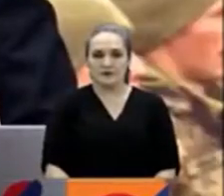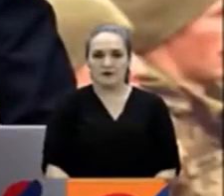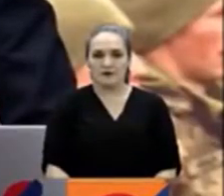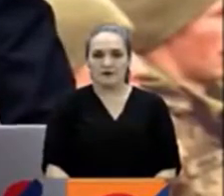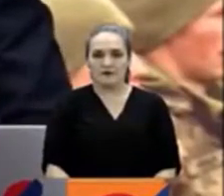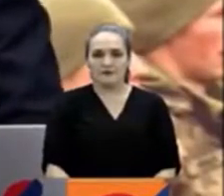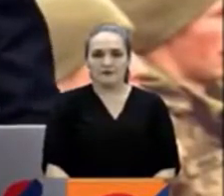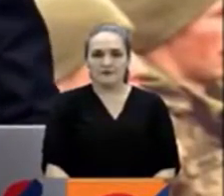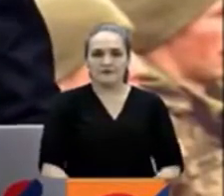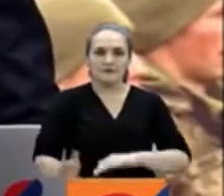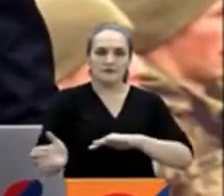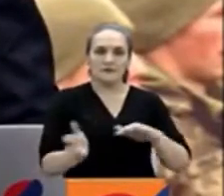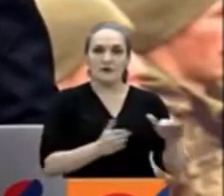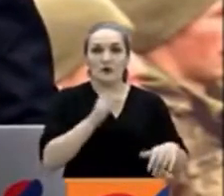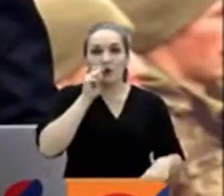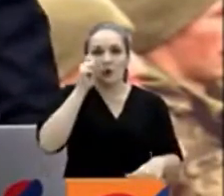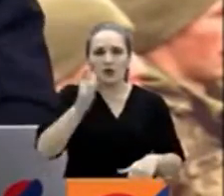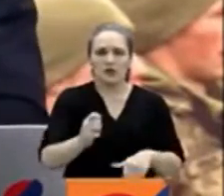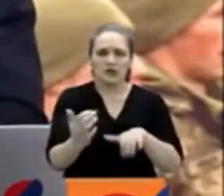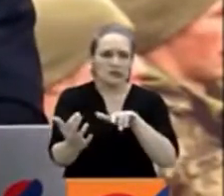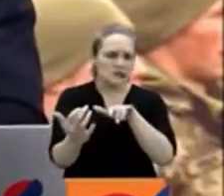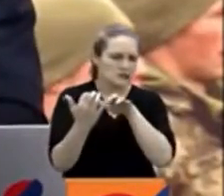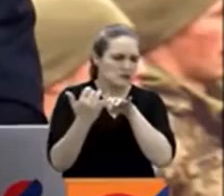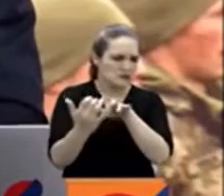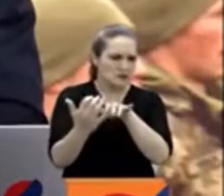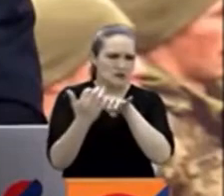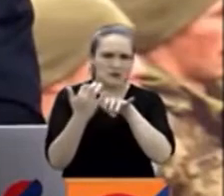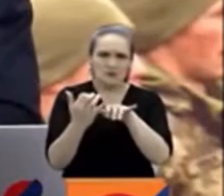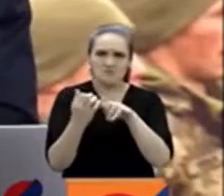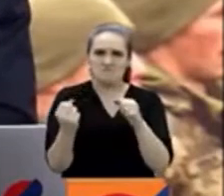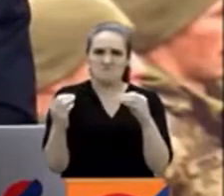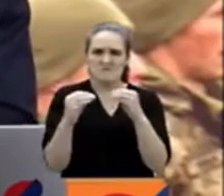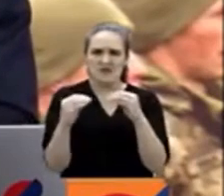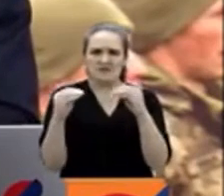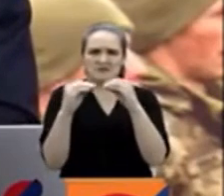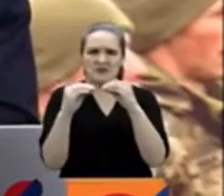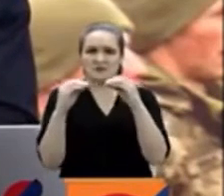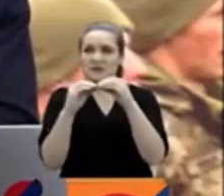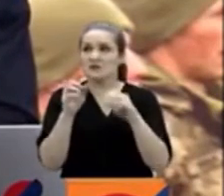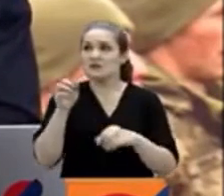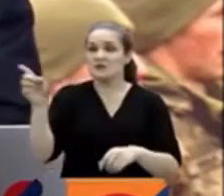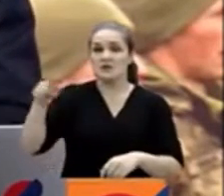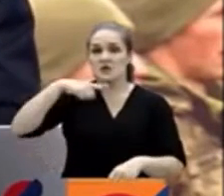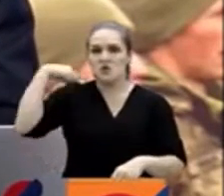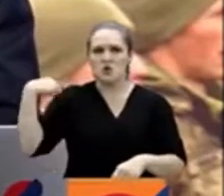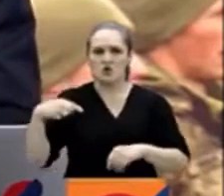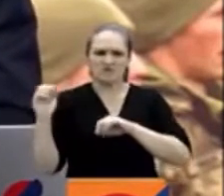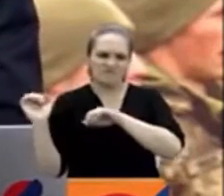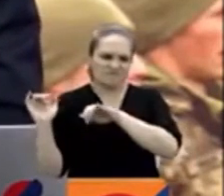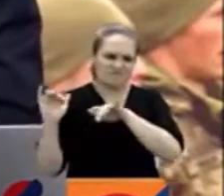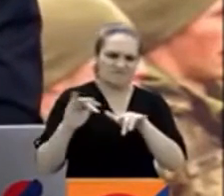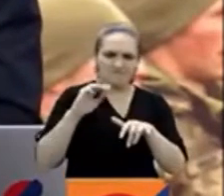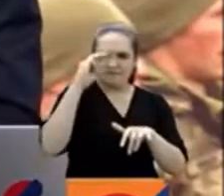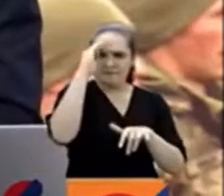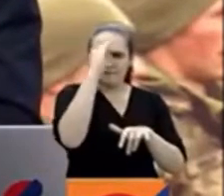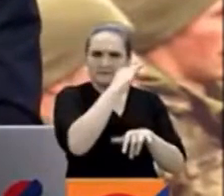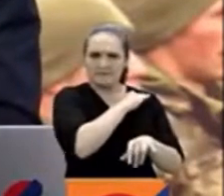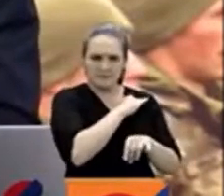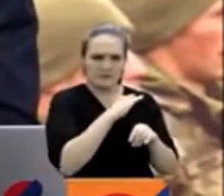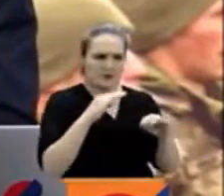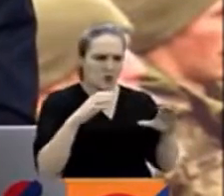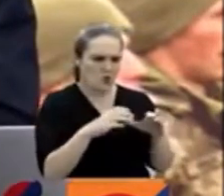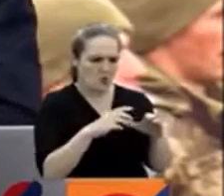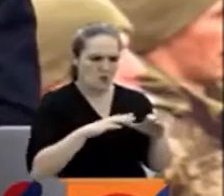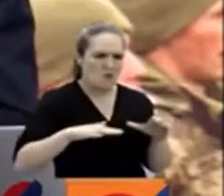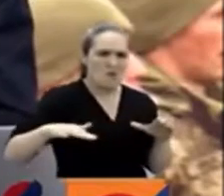La guerra en Ucrania se intensifica al envío de refuerzos del Kremlin a Gerson, pues la compañía y lo acompaña también la